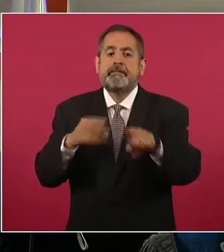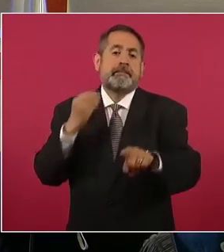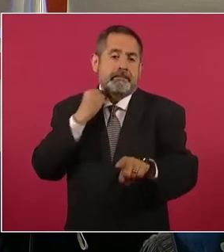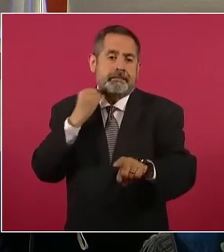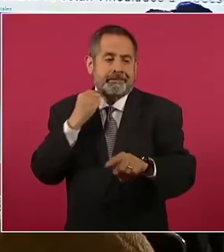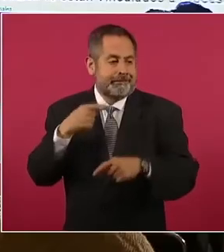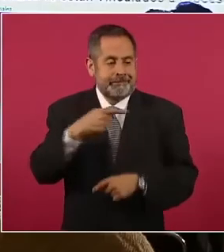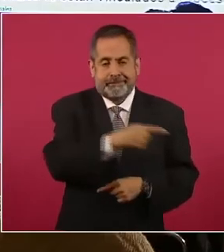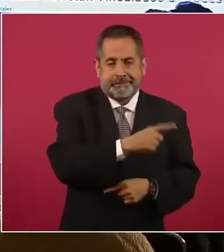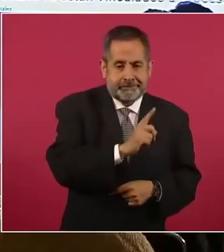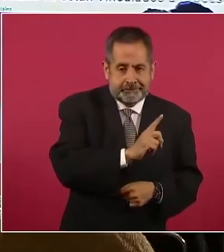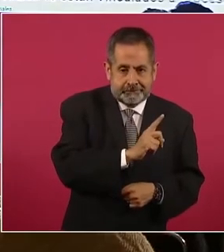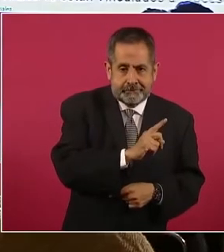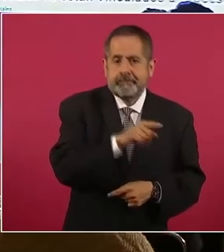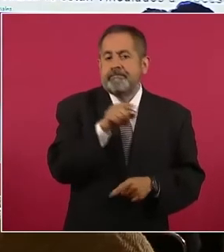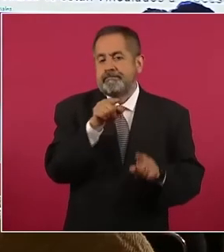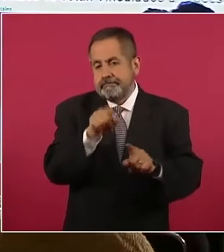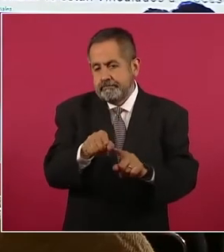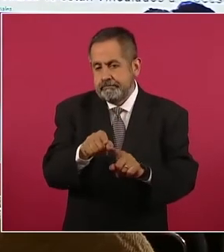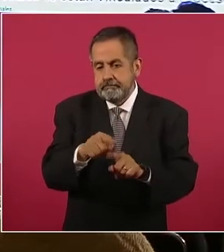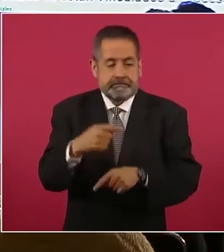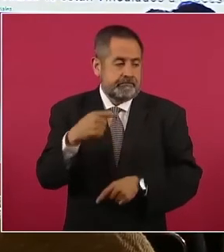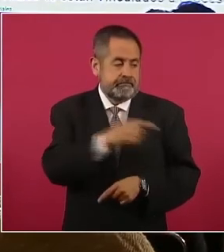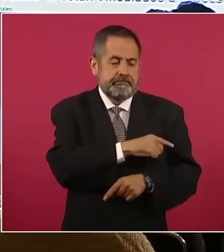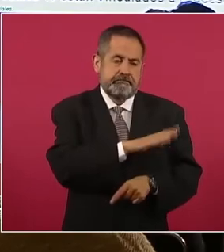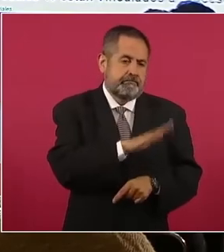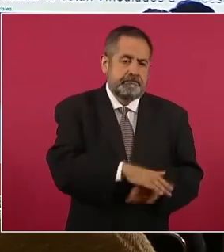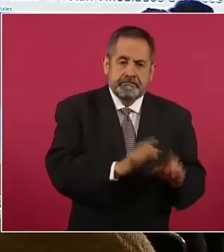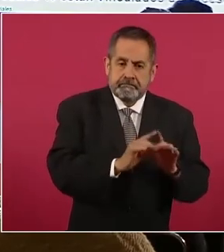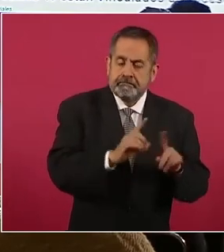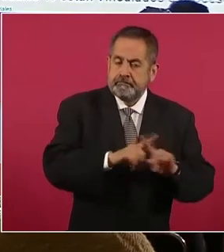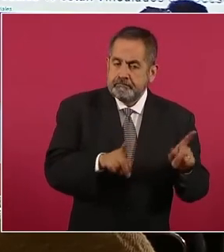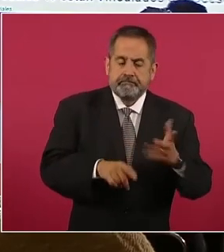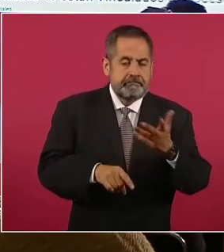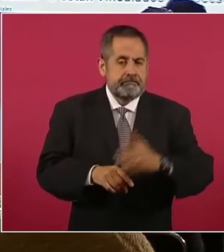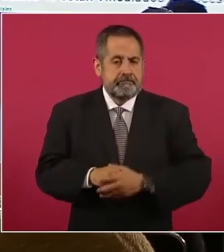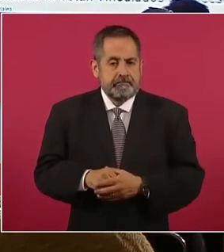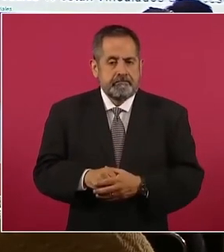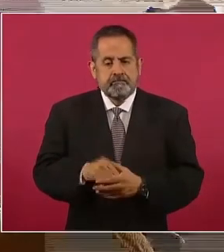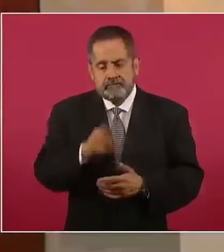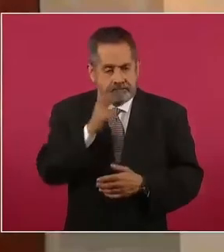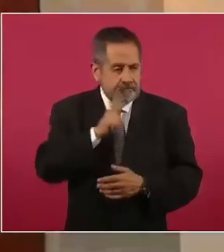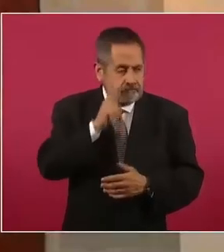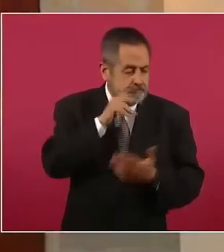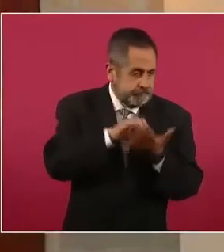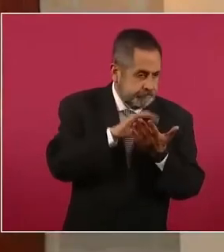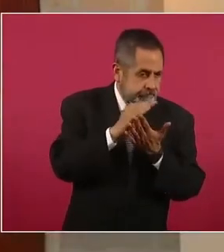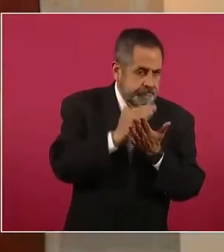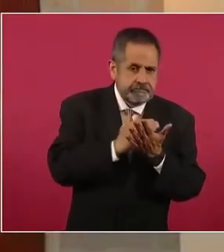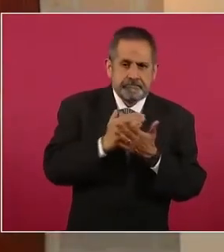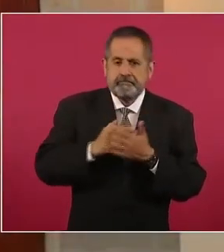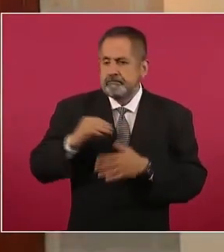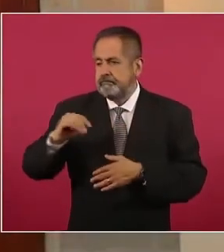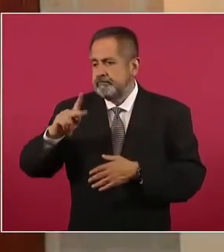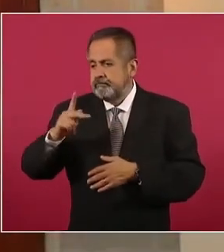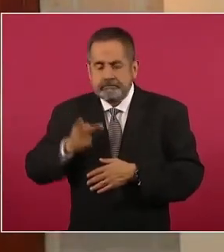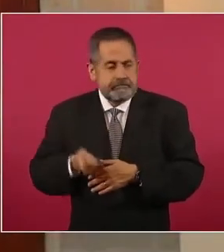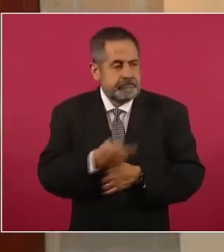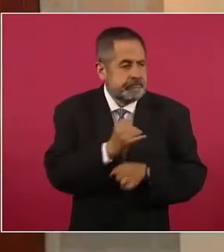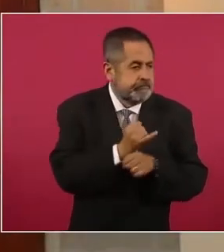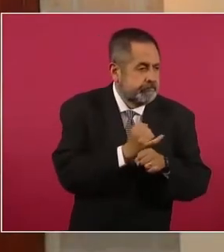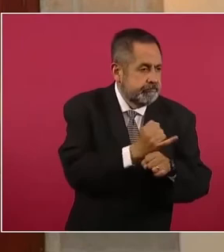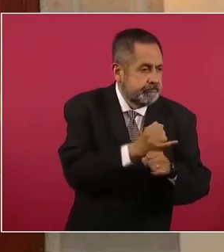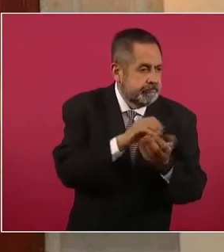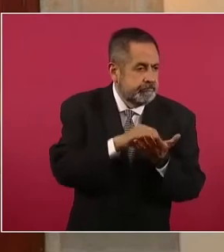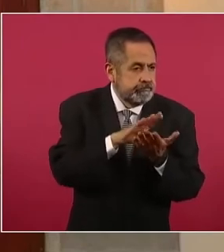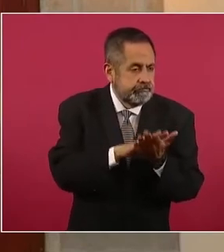ahí vino toda la información. Pero esto nosotros, insisto, nos basamos en actuaciones ministeriales. Es el